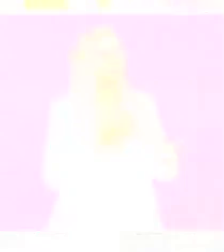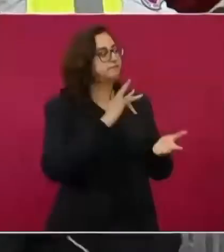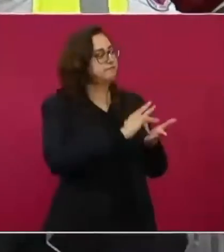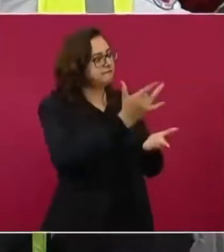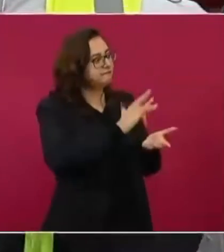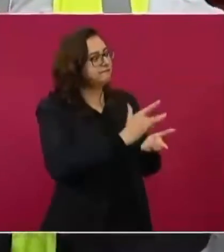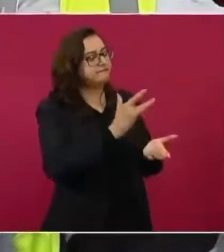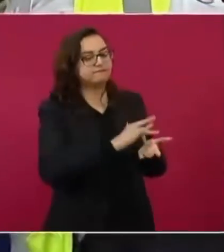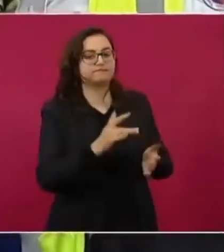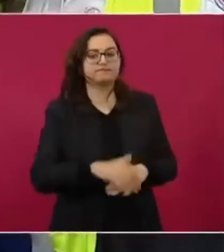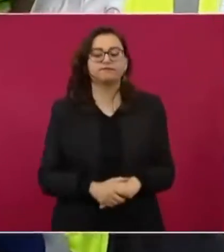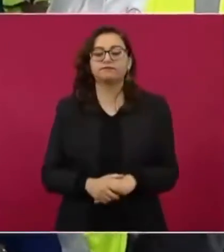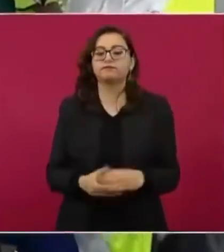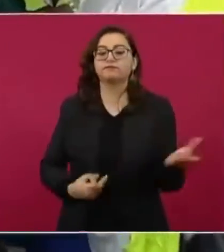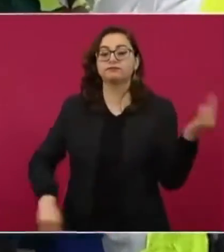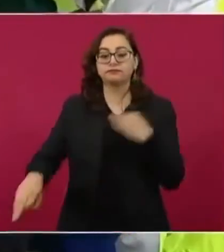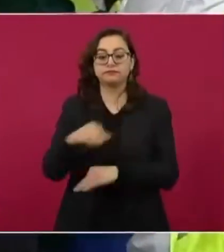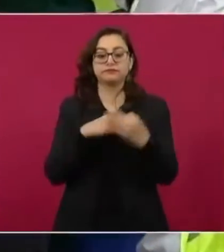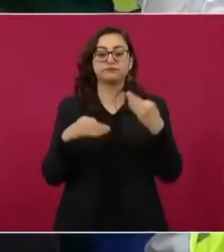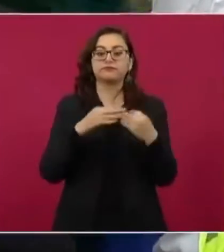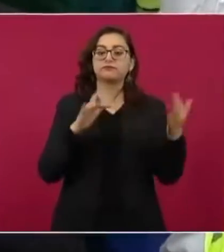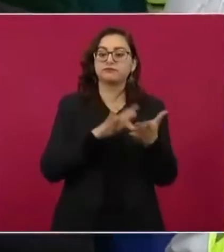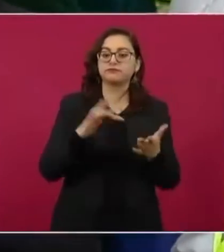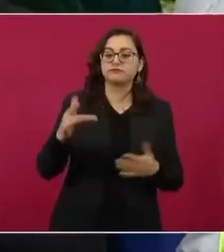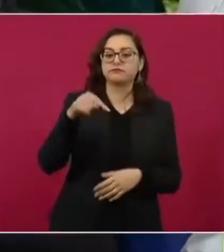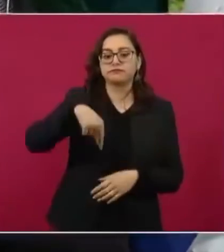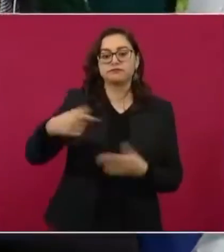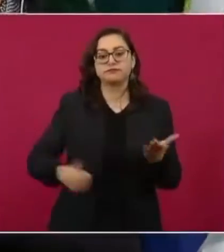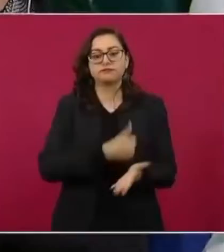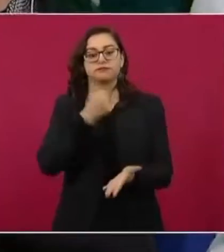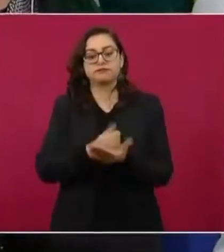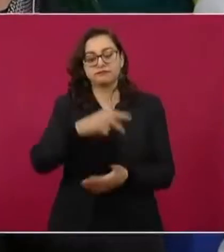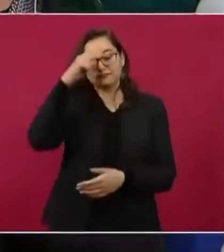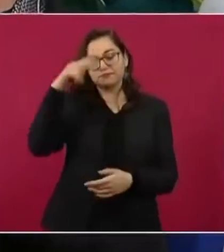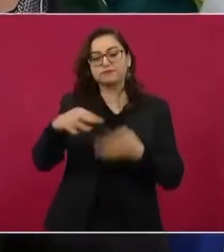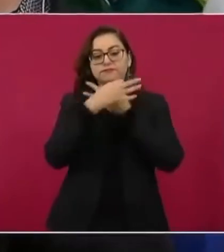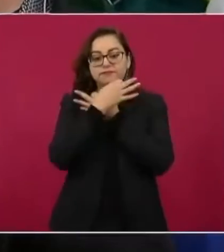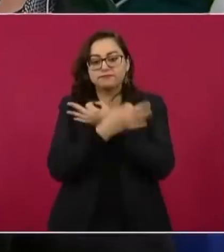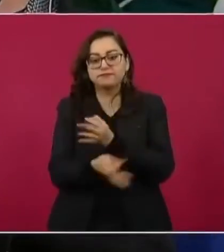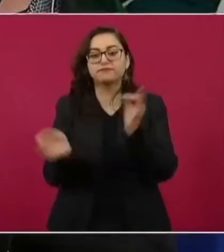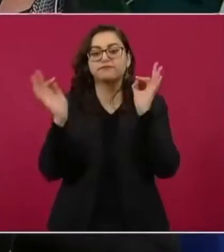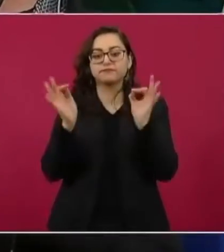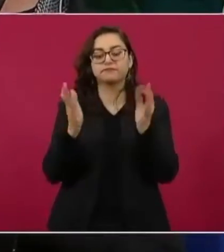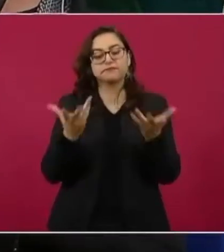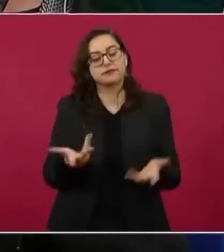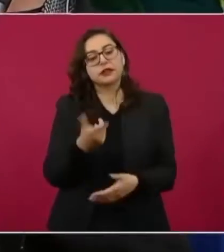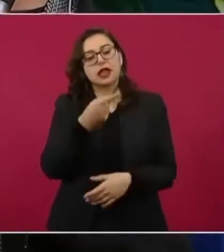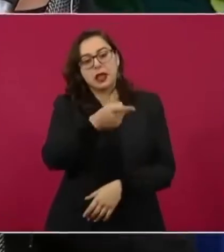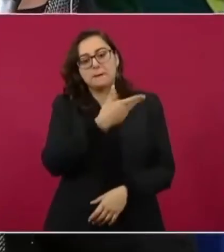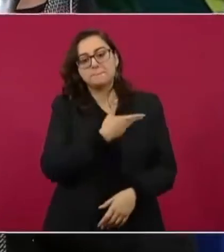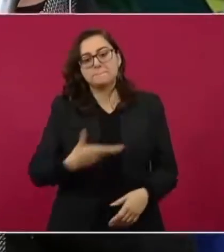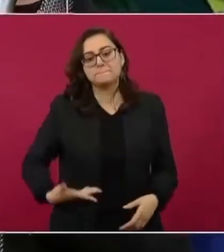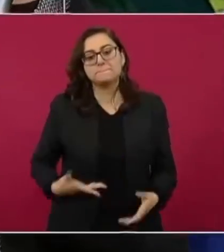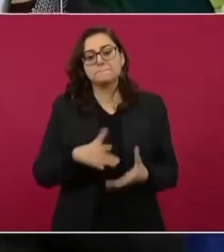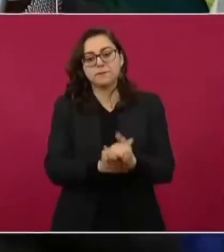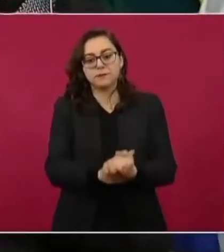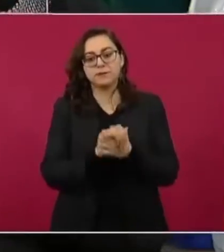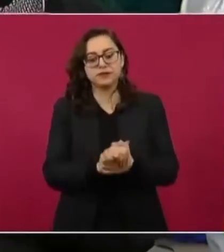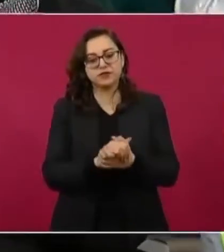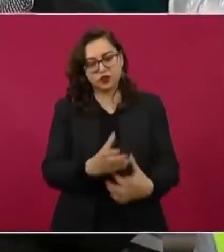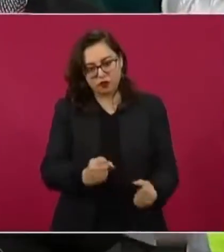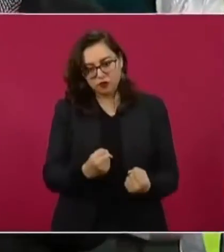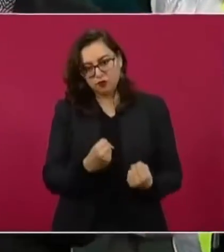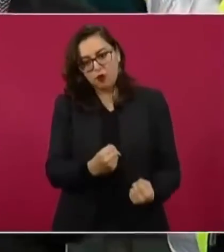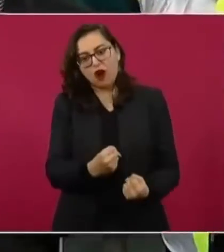pandemia. Pues muchas gracias a todos aquí desde la Ciudad de México, le enviamos un saludo al señor presidente, mucha